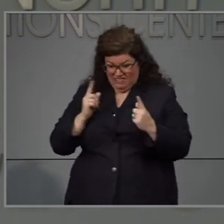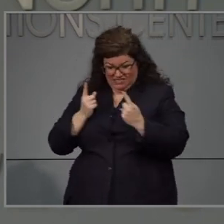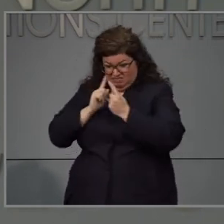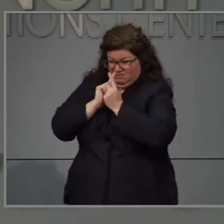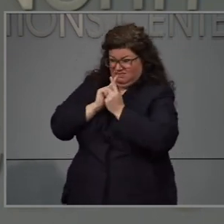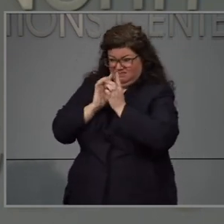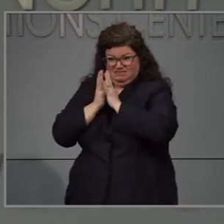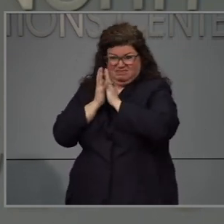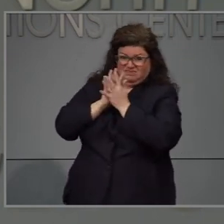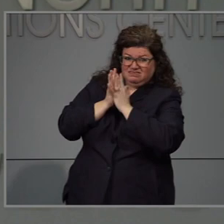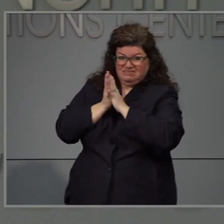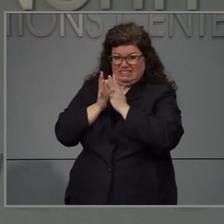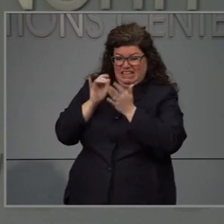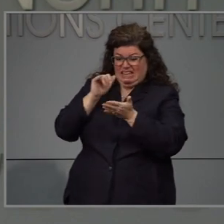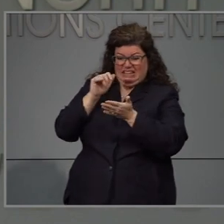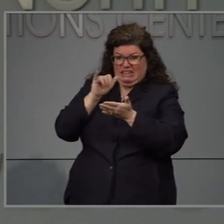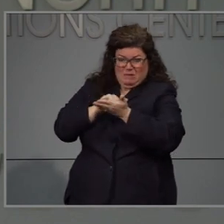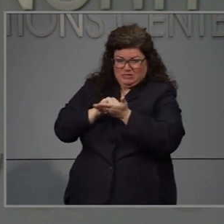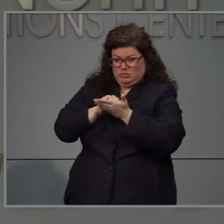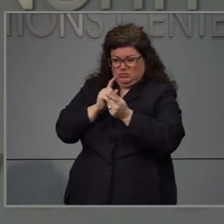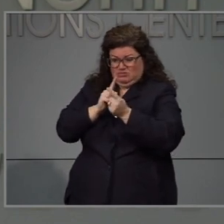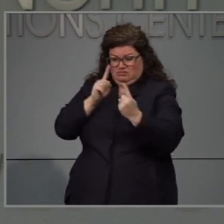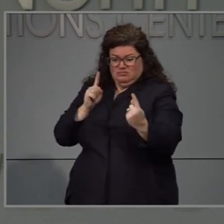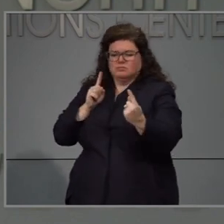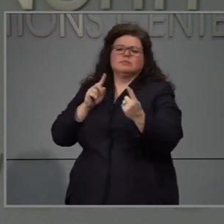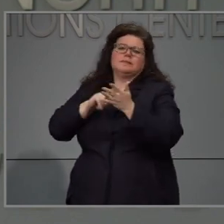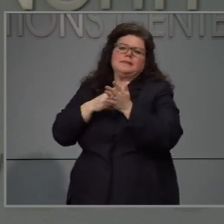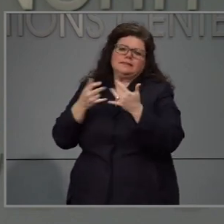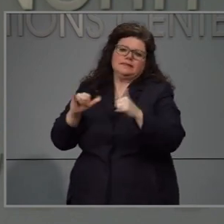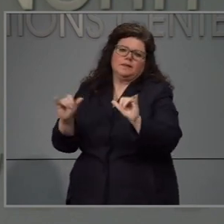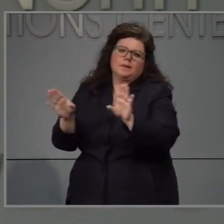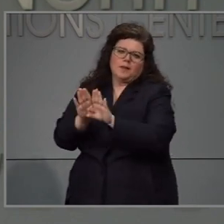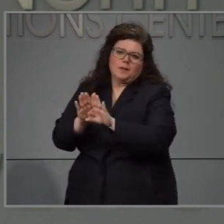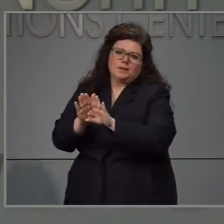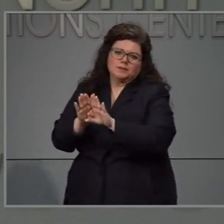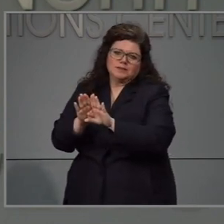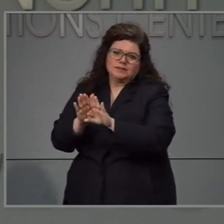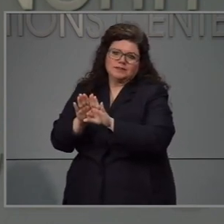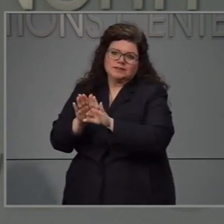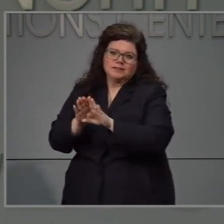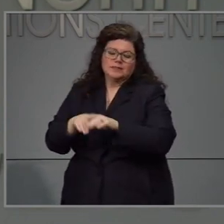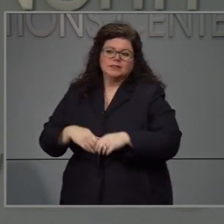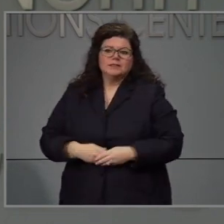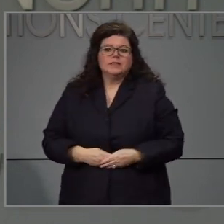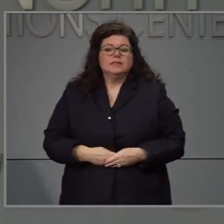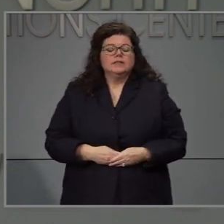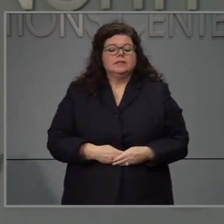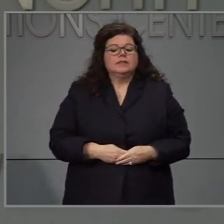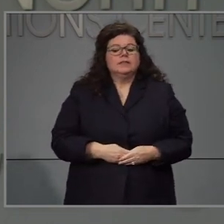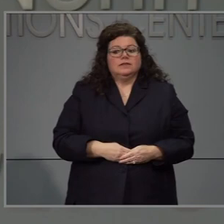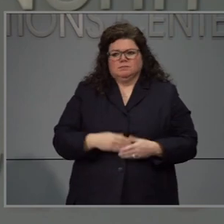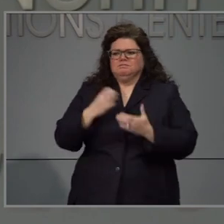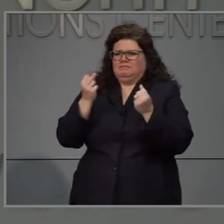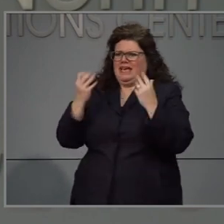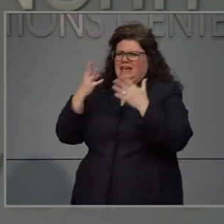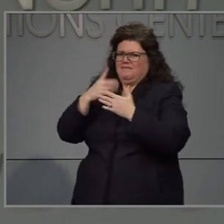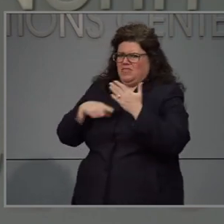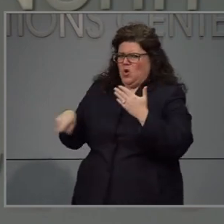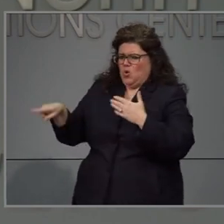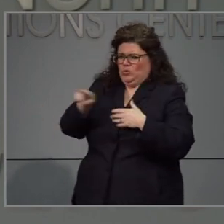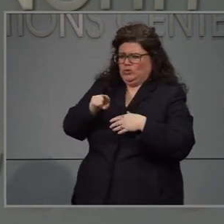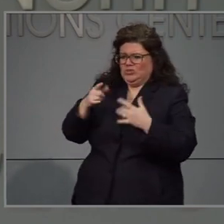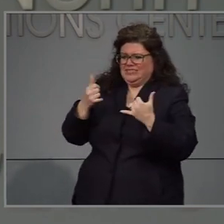en fase dos perdón en feis en fase uno. Todos los negocios que estaban cerrados siguen cerrados